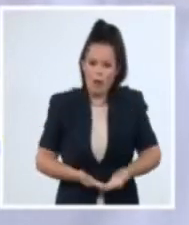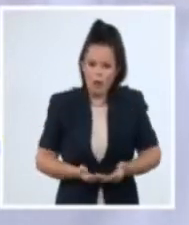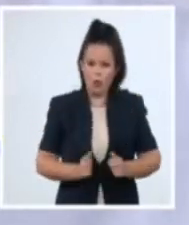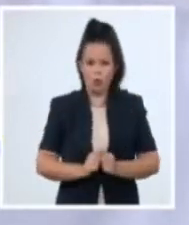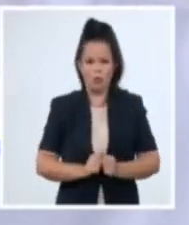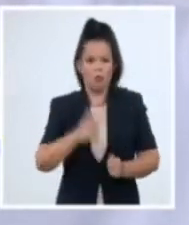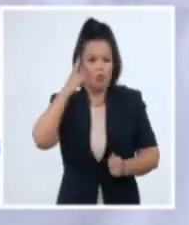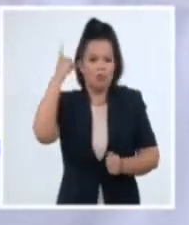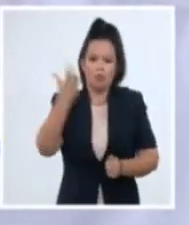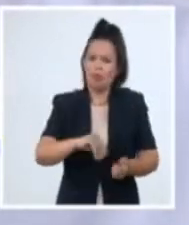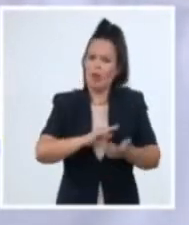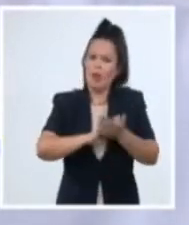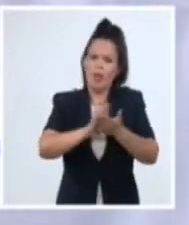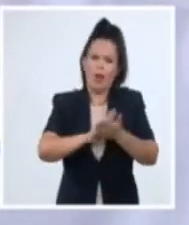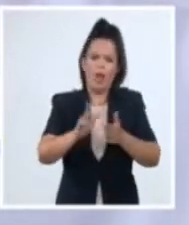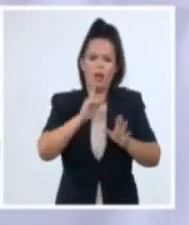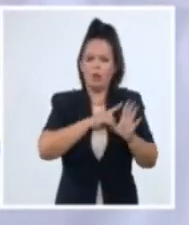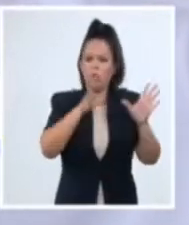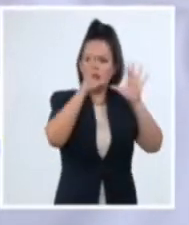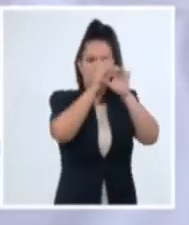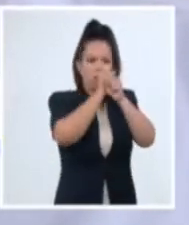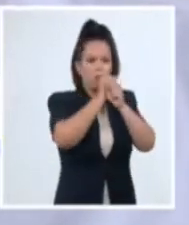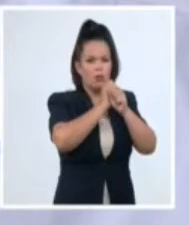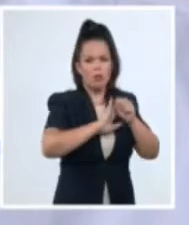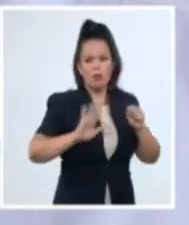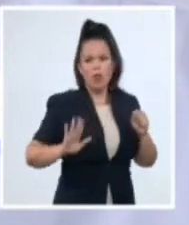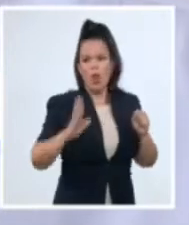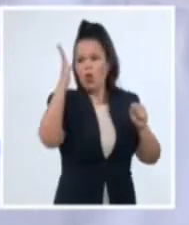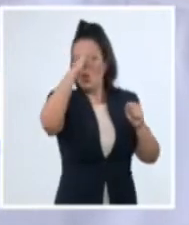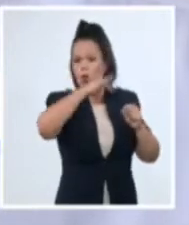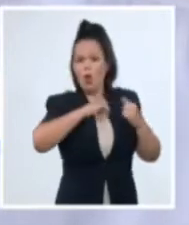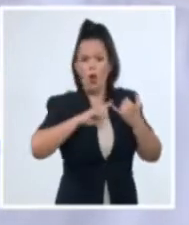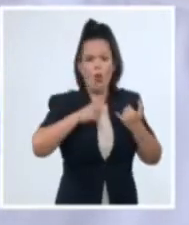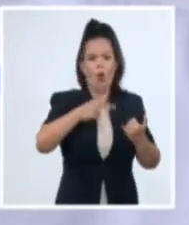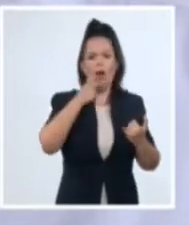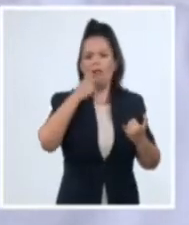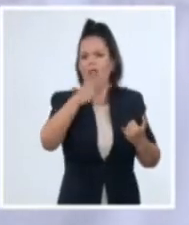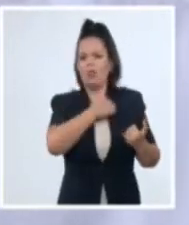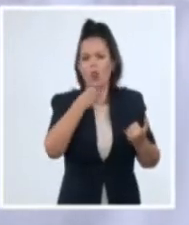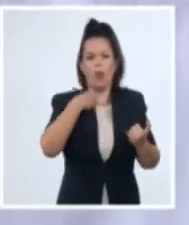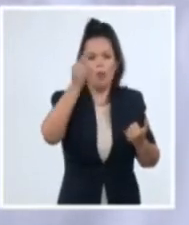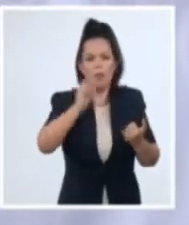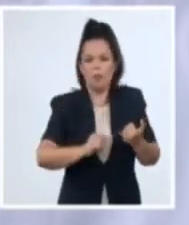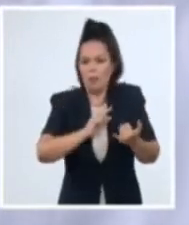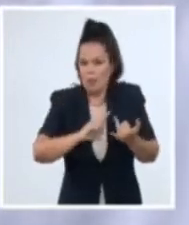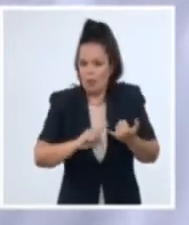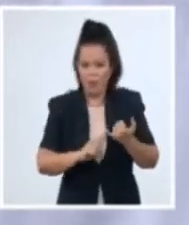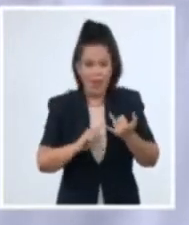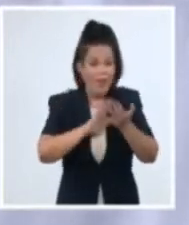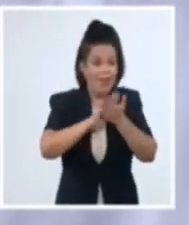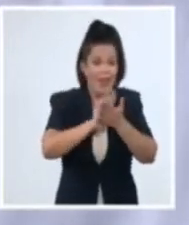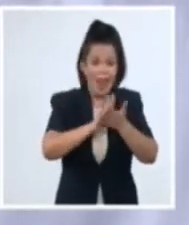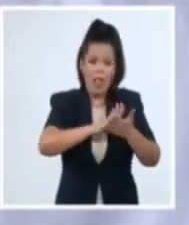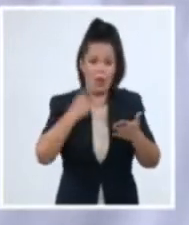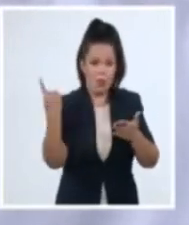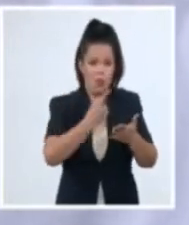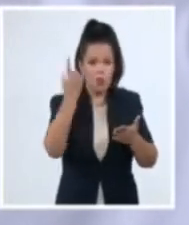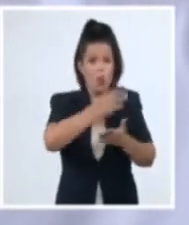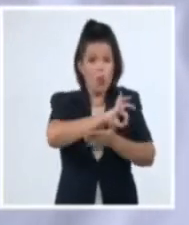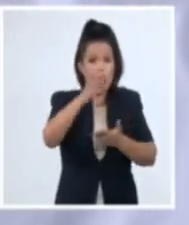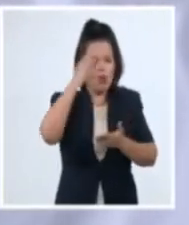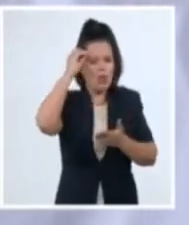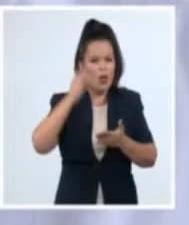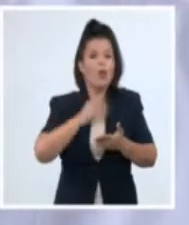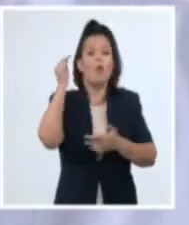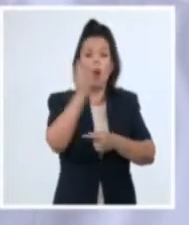de un producto de un embarazo oculto, que en ningún momento el sistema de salud tuvo conocimiento. Ya tiene antecedentes